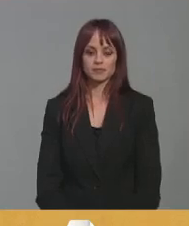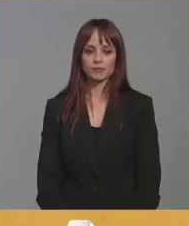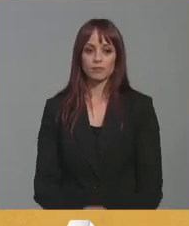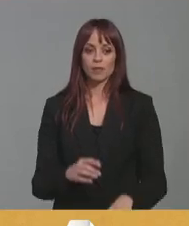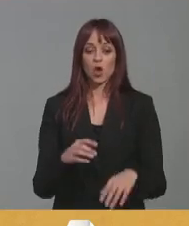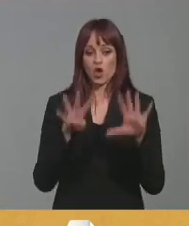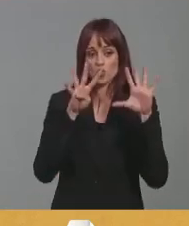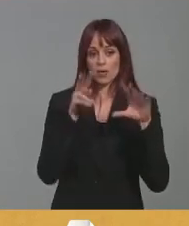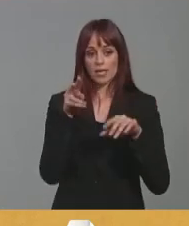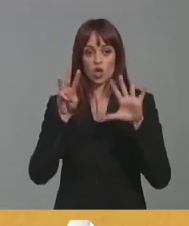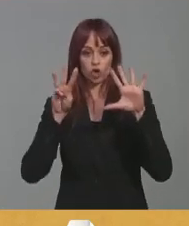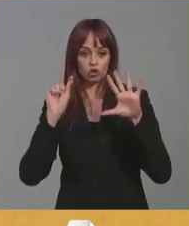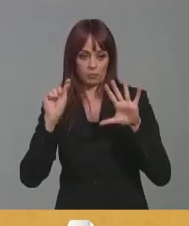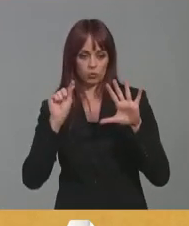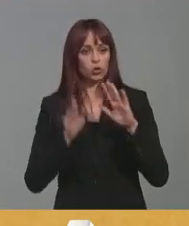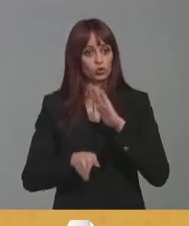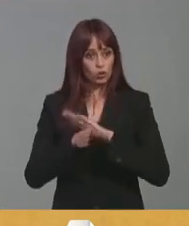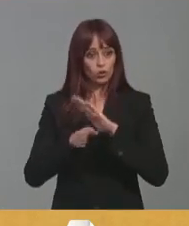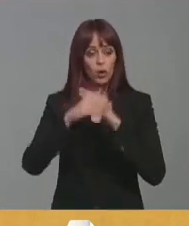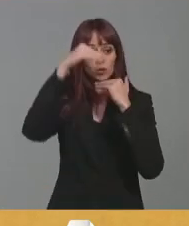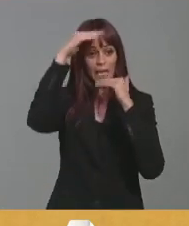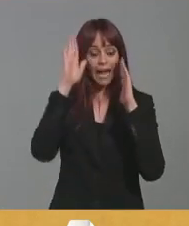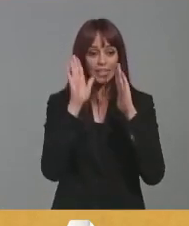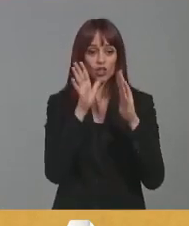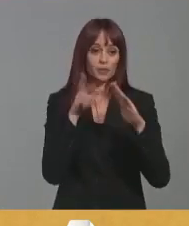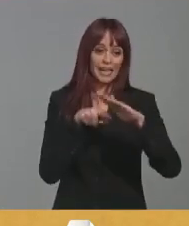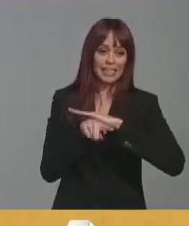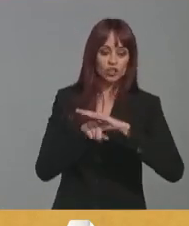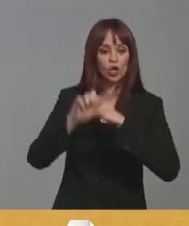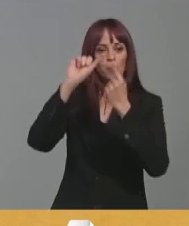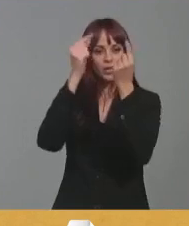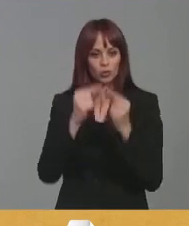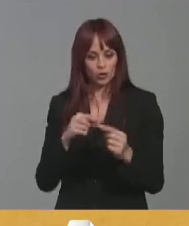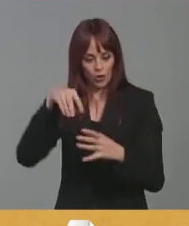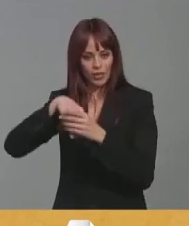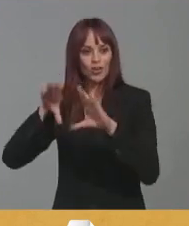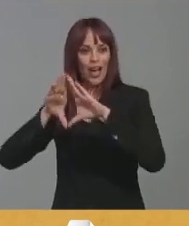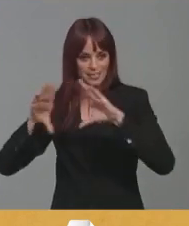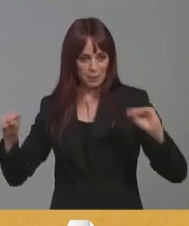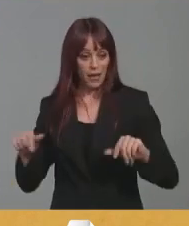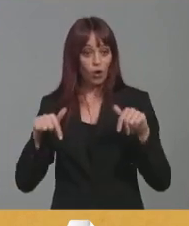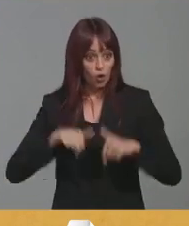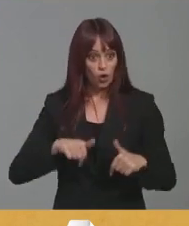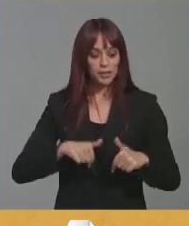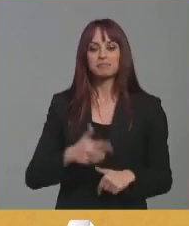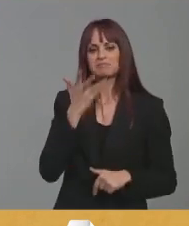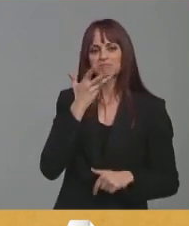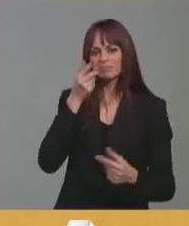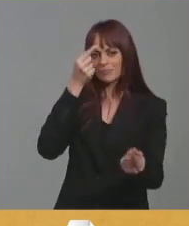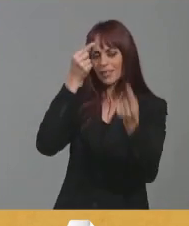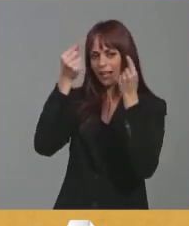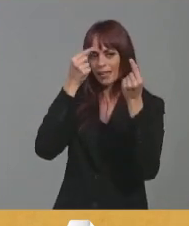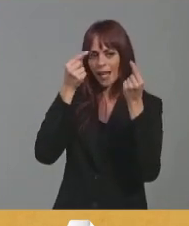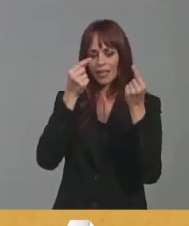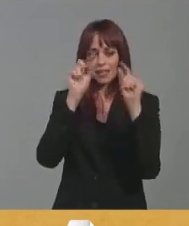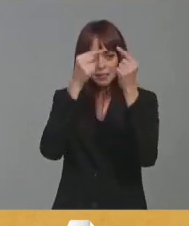Ocho minutos por encima de las nueve de la mañana y seguimos pendientes de la tramitación del presupuesto en la Asamblea Regional. Hoy vamos a conocer con detalle las